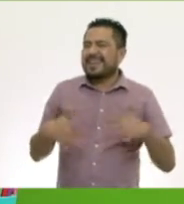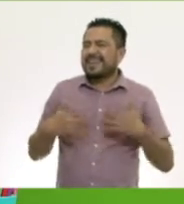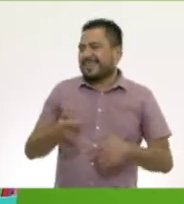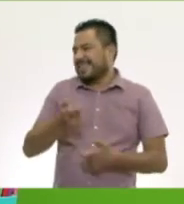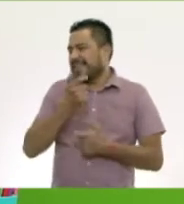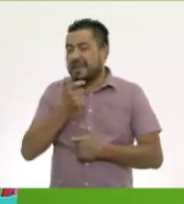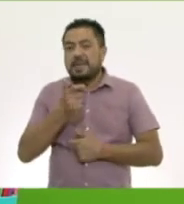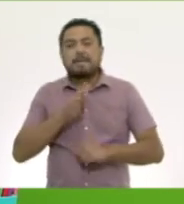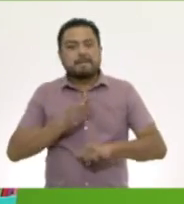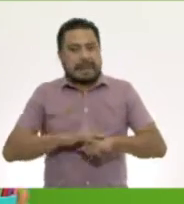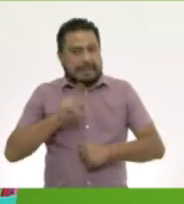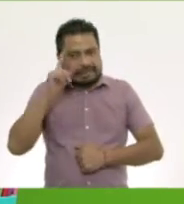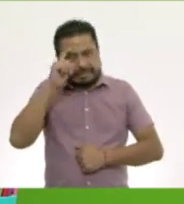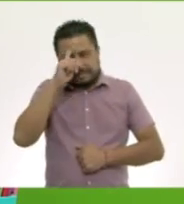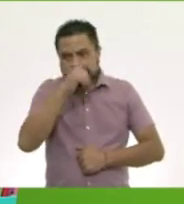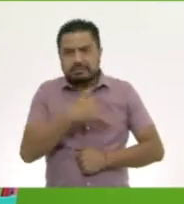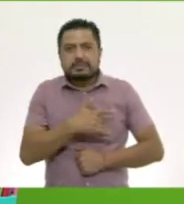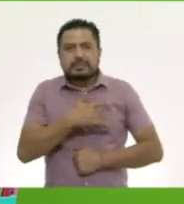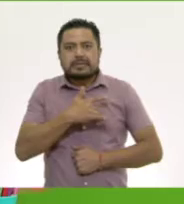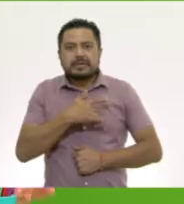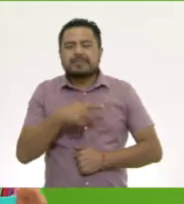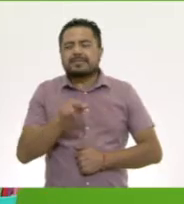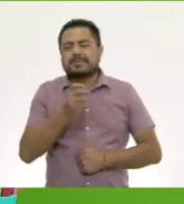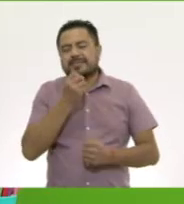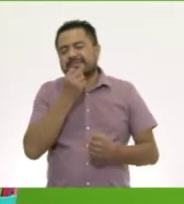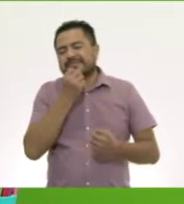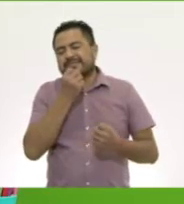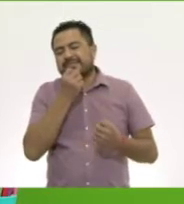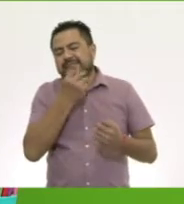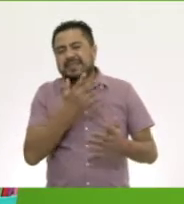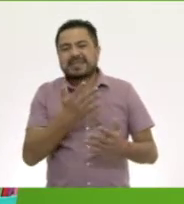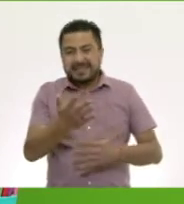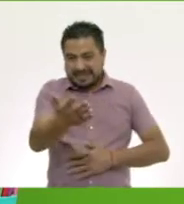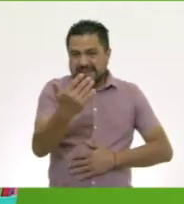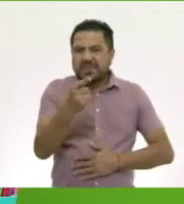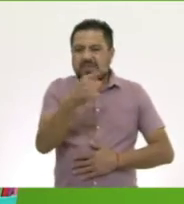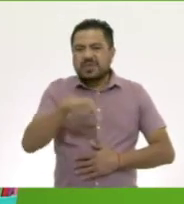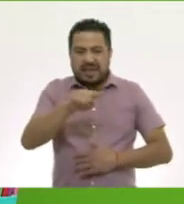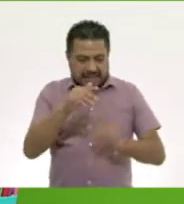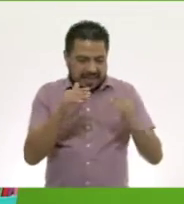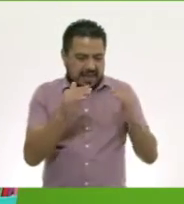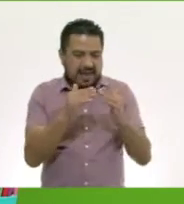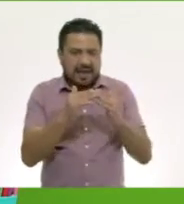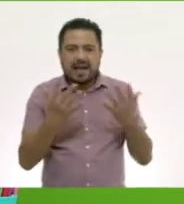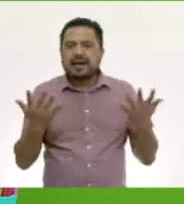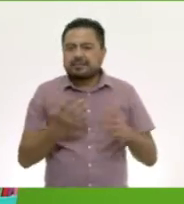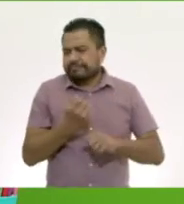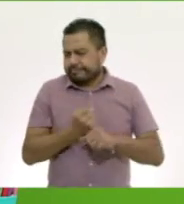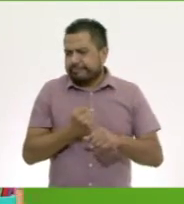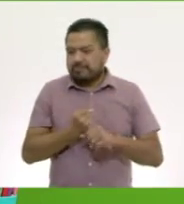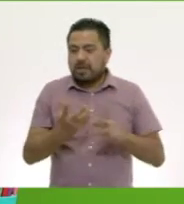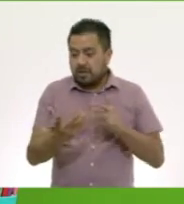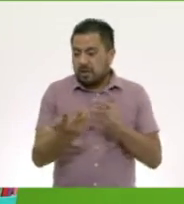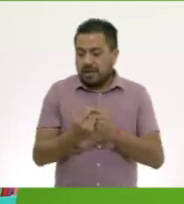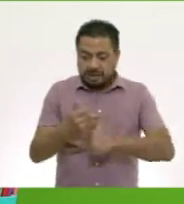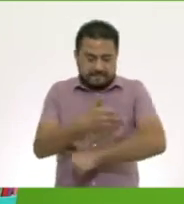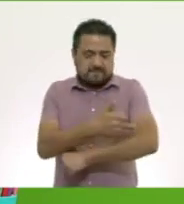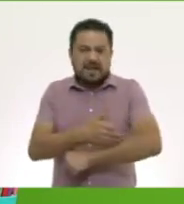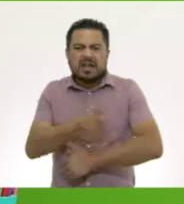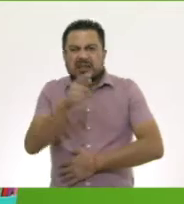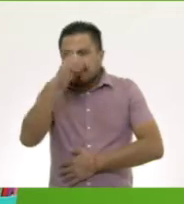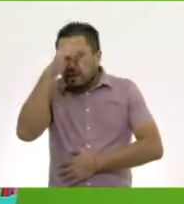Fue más complicado, pero también muy divertido. Te reto a que en casa sigas practicando con un familiar y que